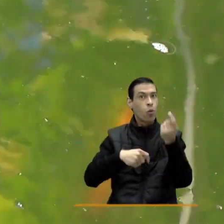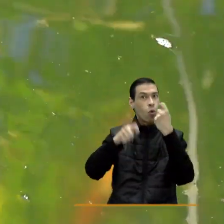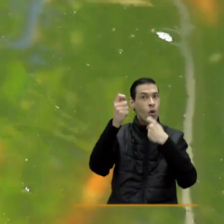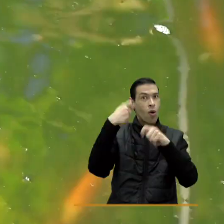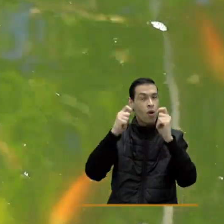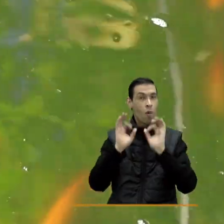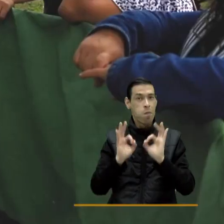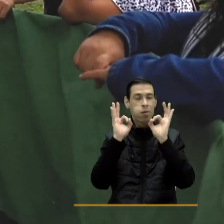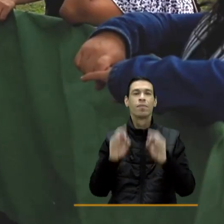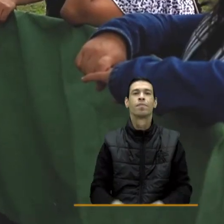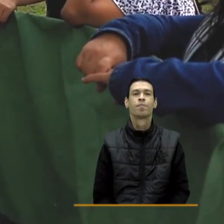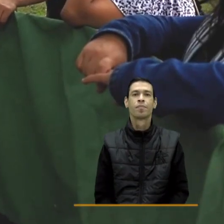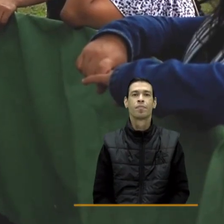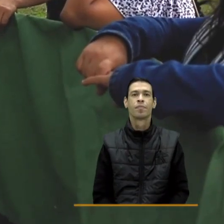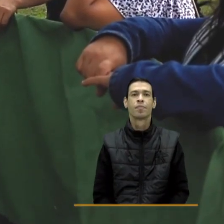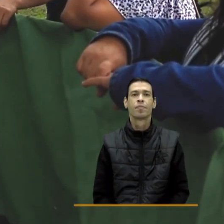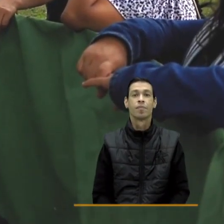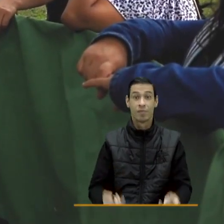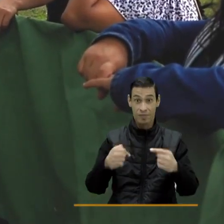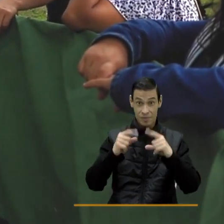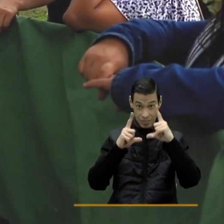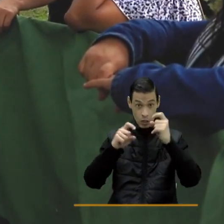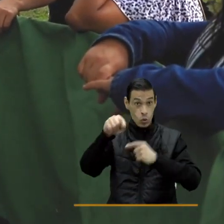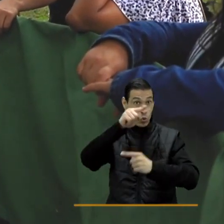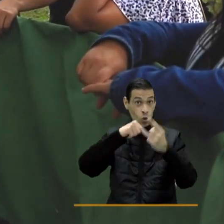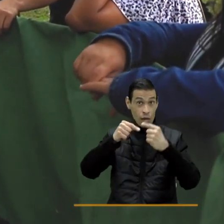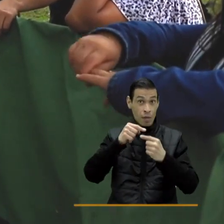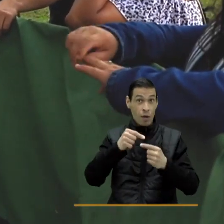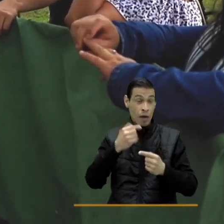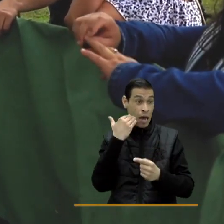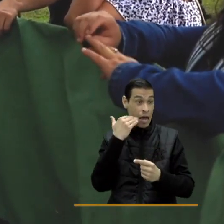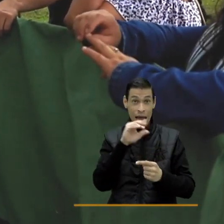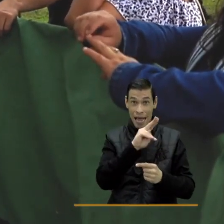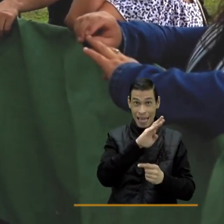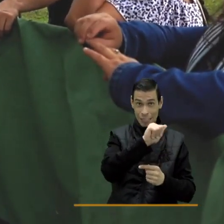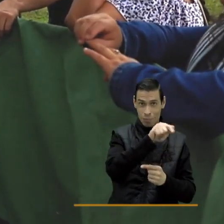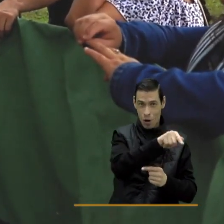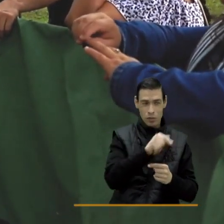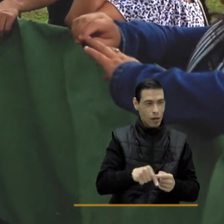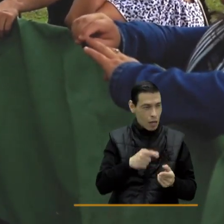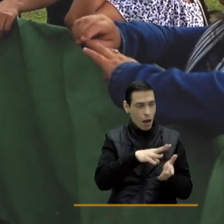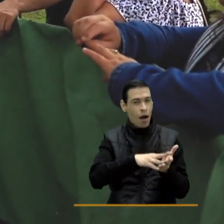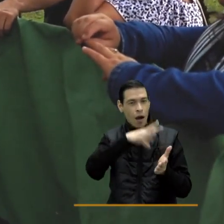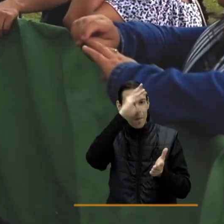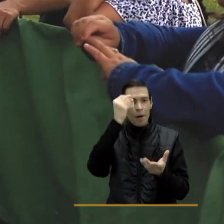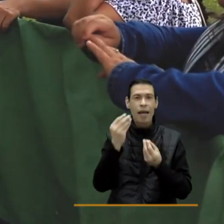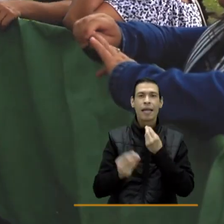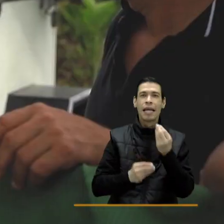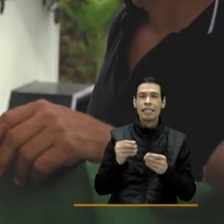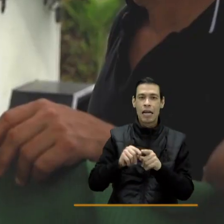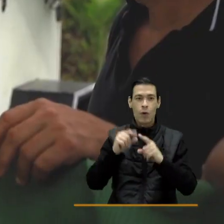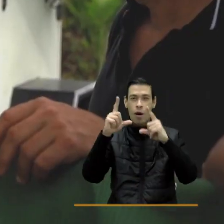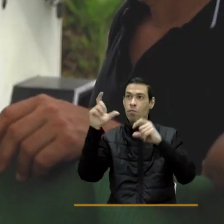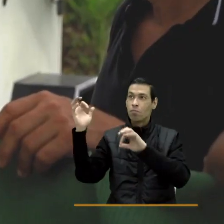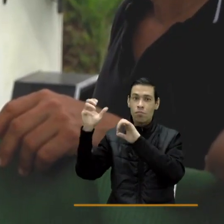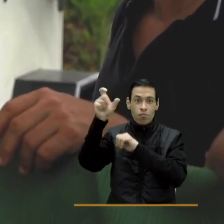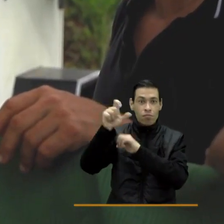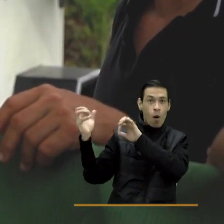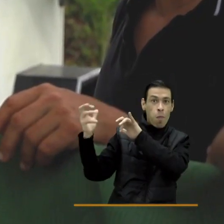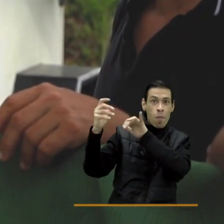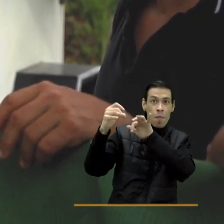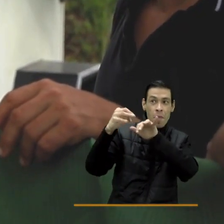de negocio. En la parte de turismo mi esposa aprendió cómo asesorar al turista